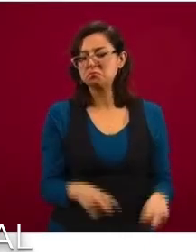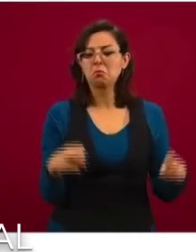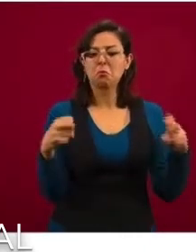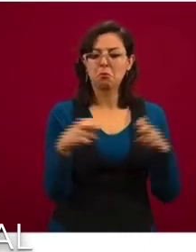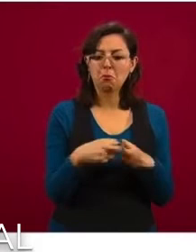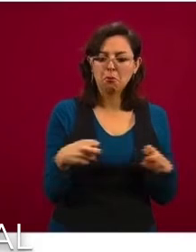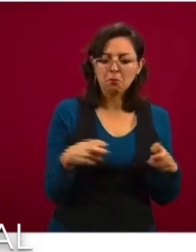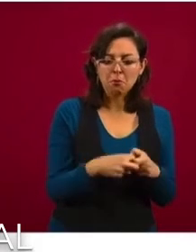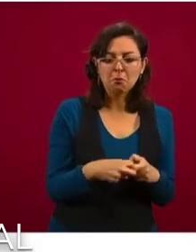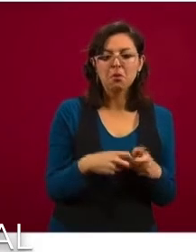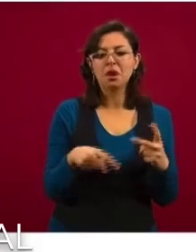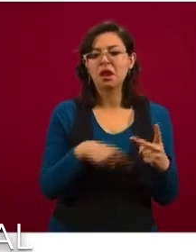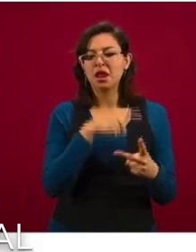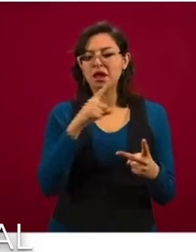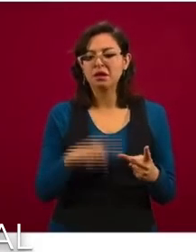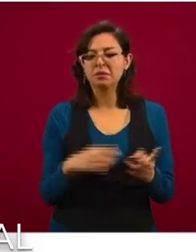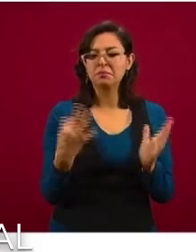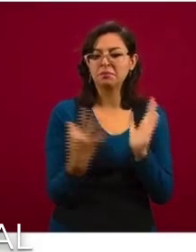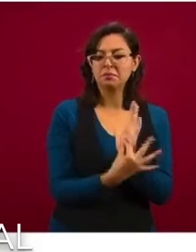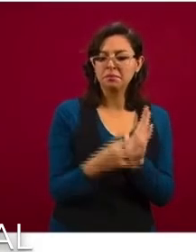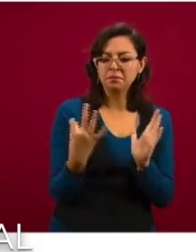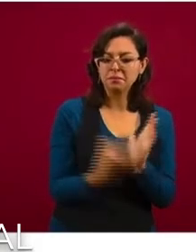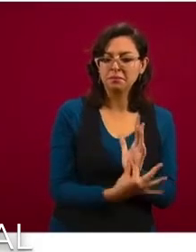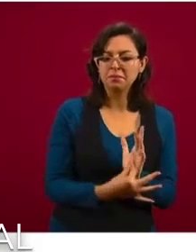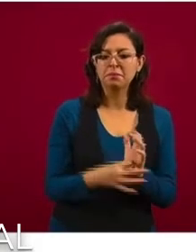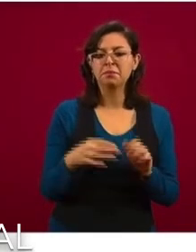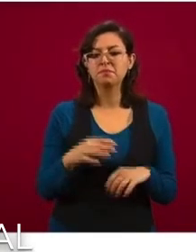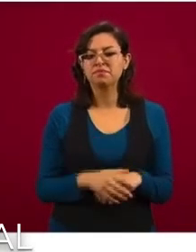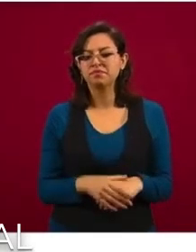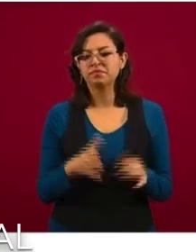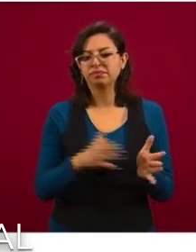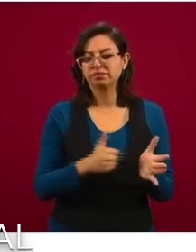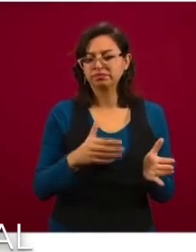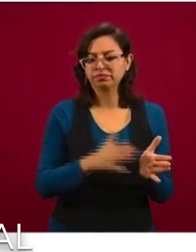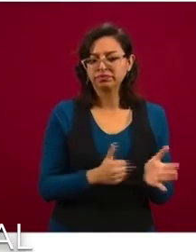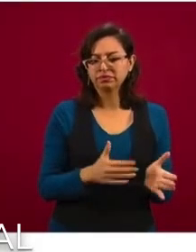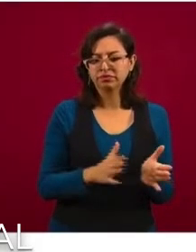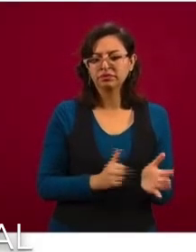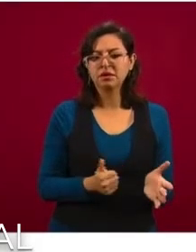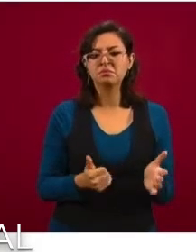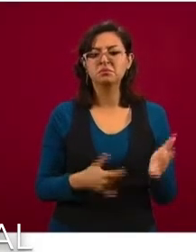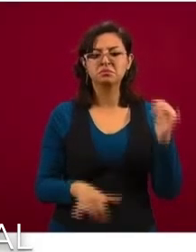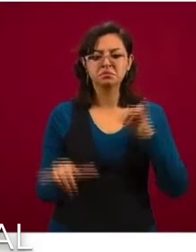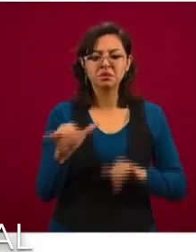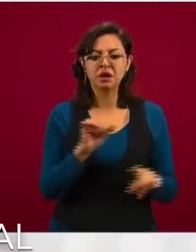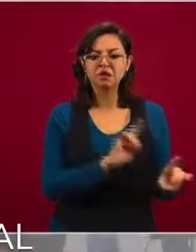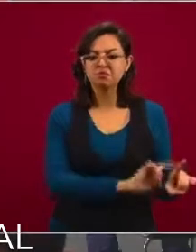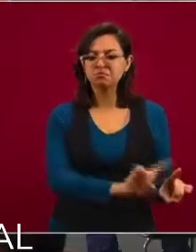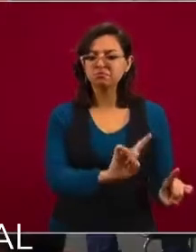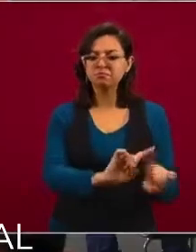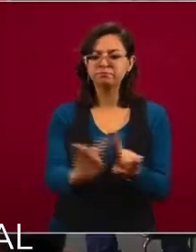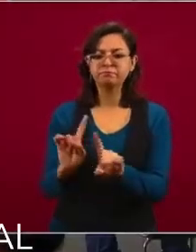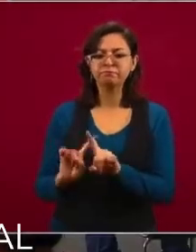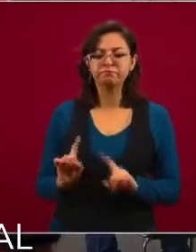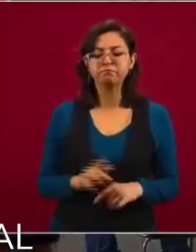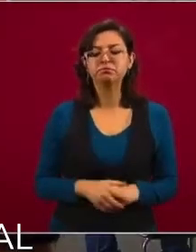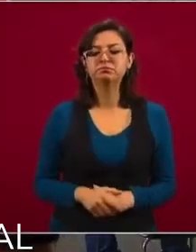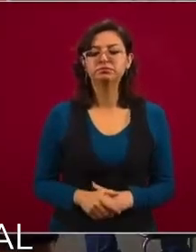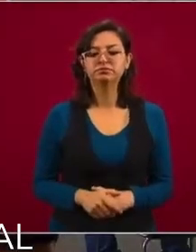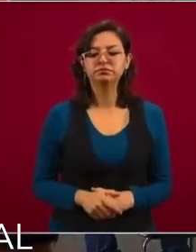plástico no esenciales, metálicos, celulosa y papel, metalúrgica, etcétera. Adelante.